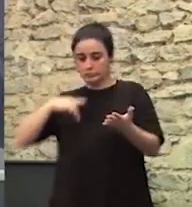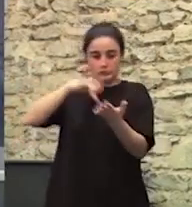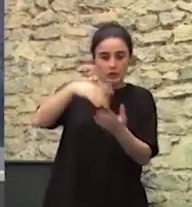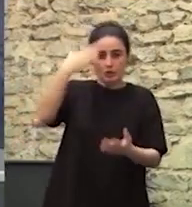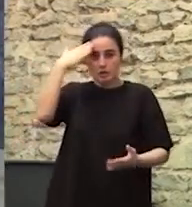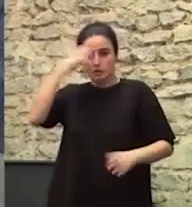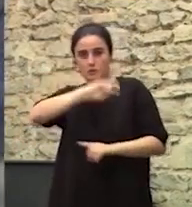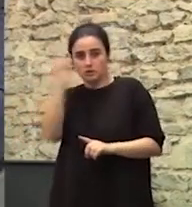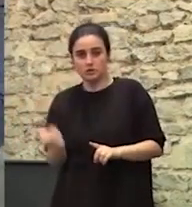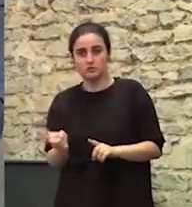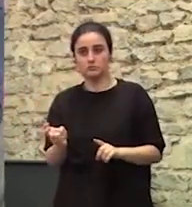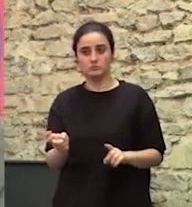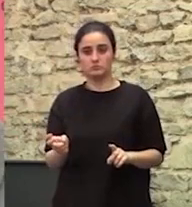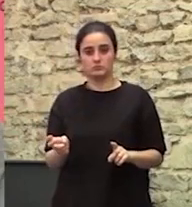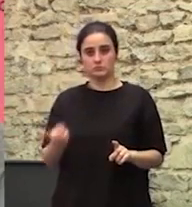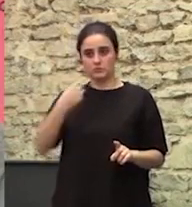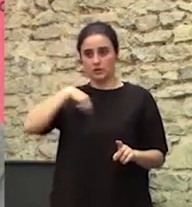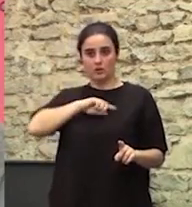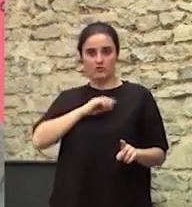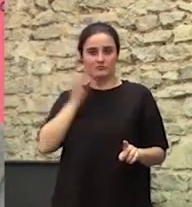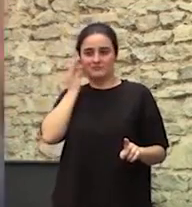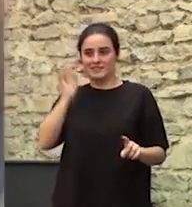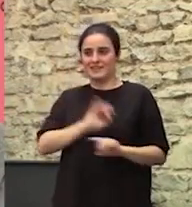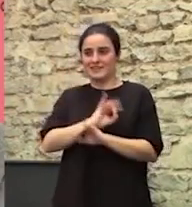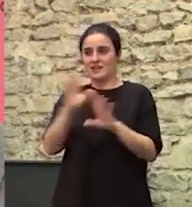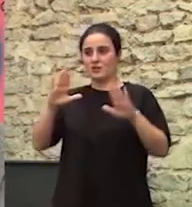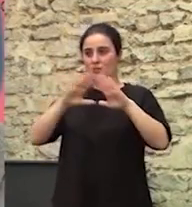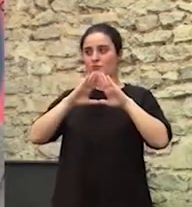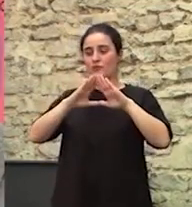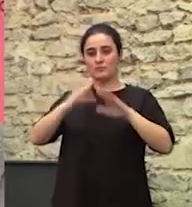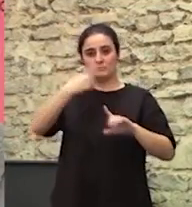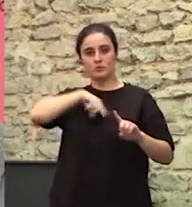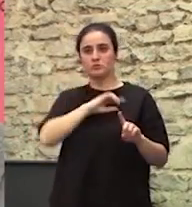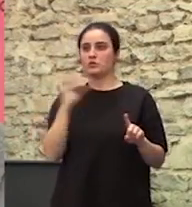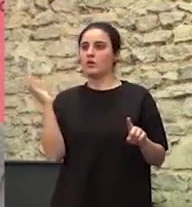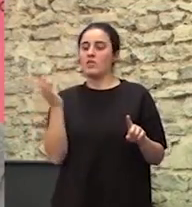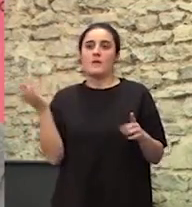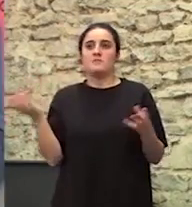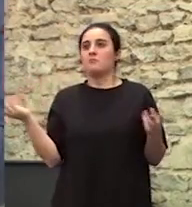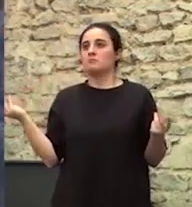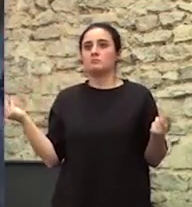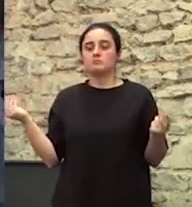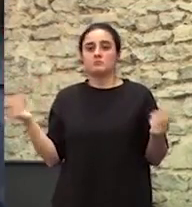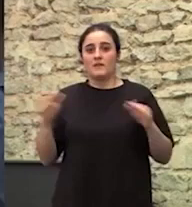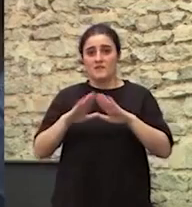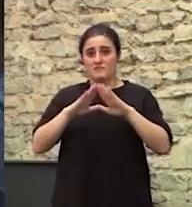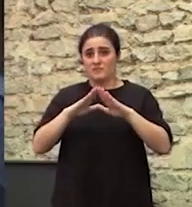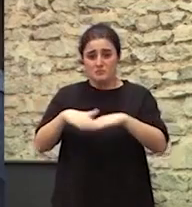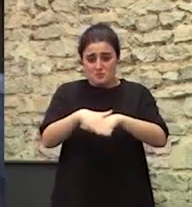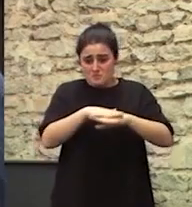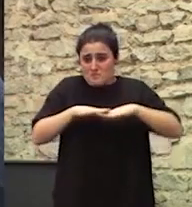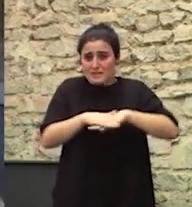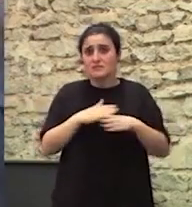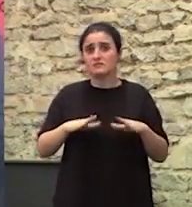etcétera, etcétera. Nosotras tenemos claro que nuestro feminismo tiene que ser pues el feminismo de base